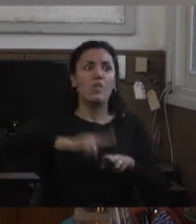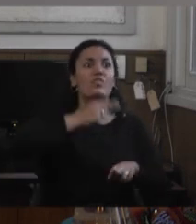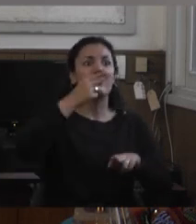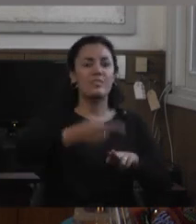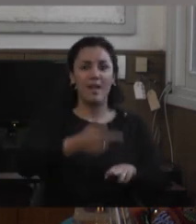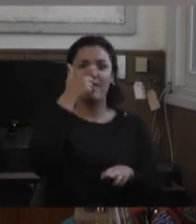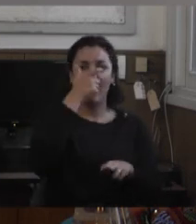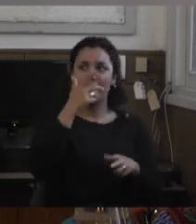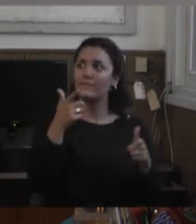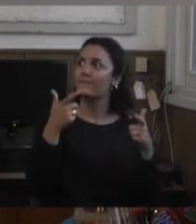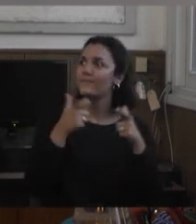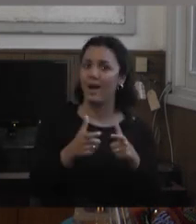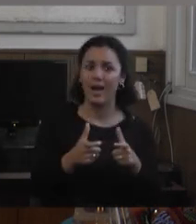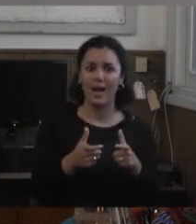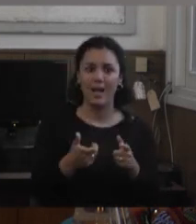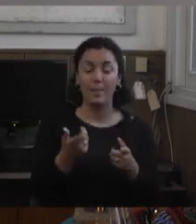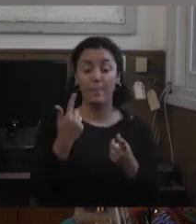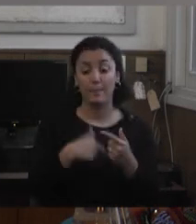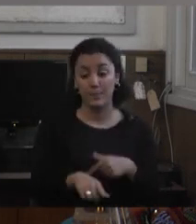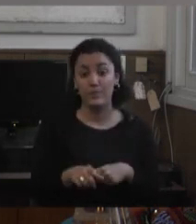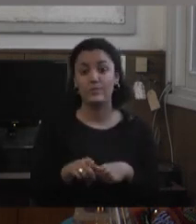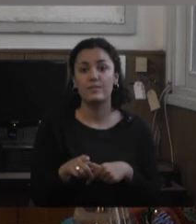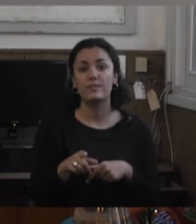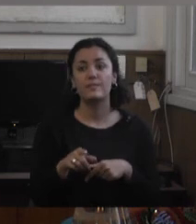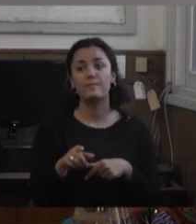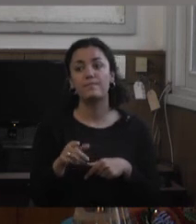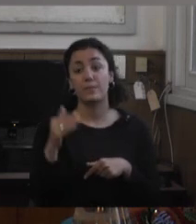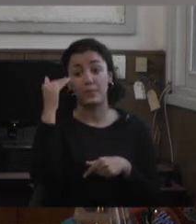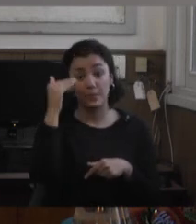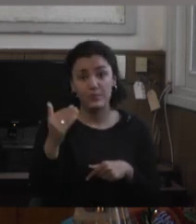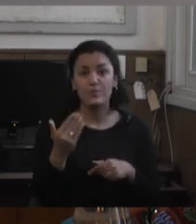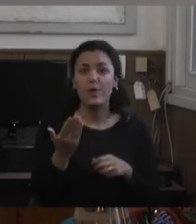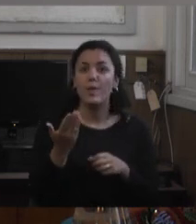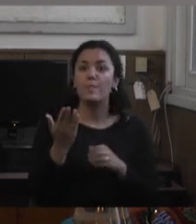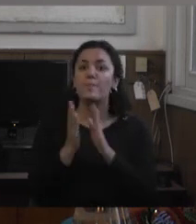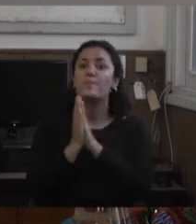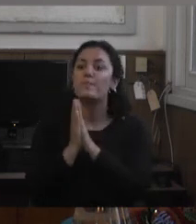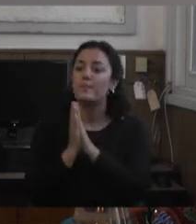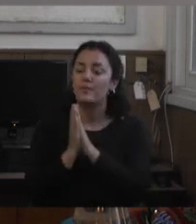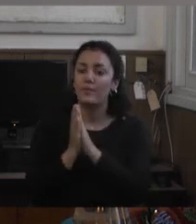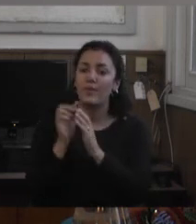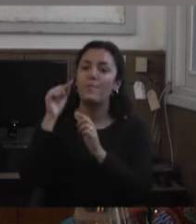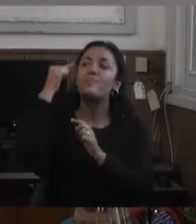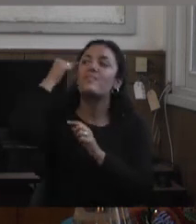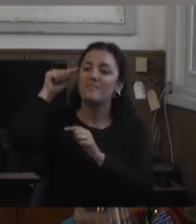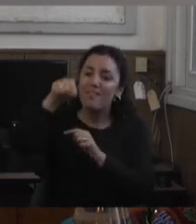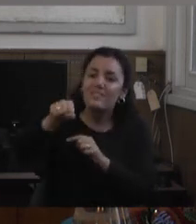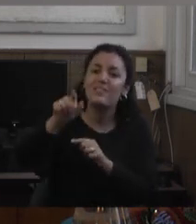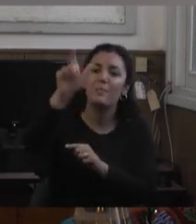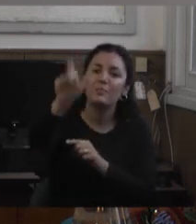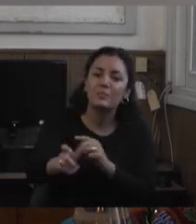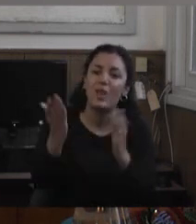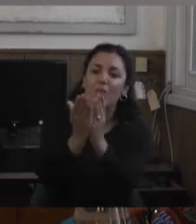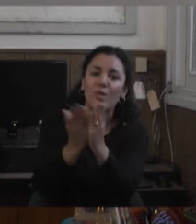entonces le estamos pidiendo a un docente que piense que ese estudiante va a ser un colega que piense lo que quiera su responsabilidad es dar